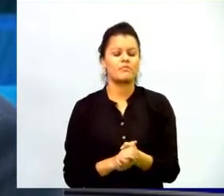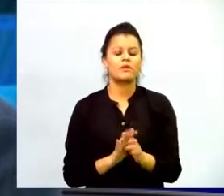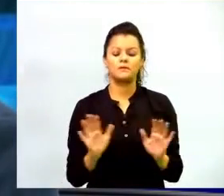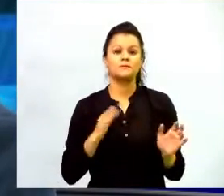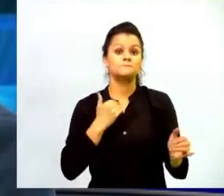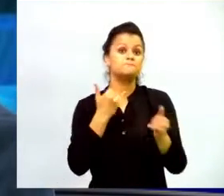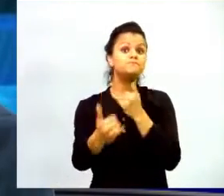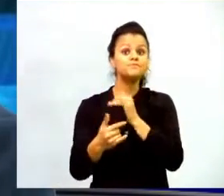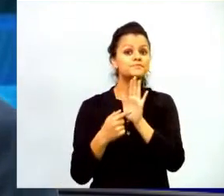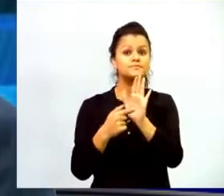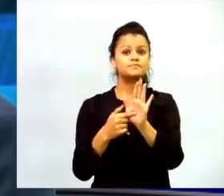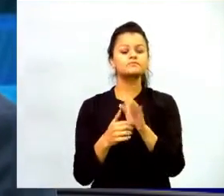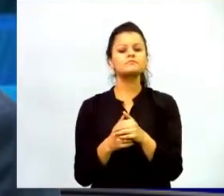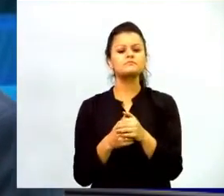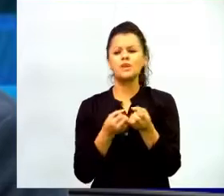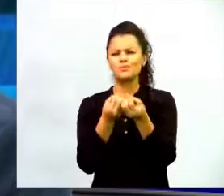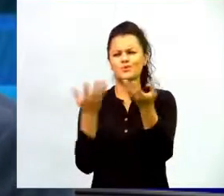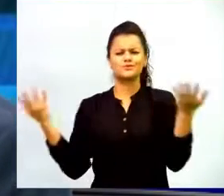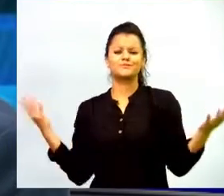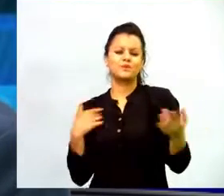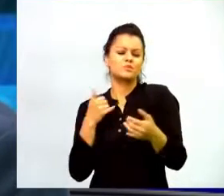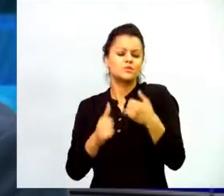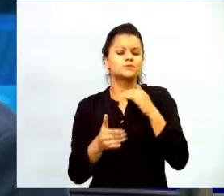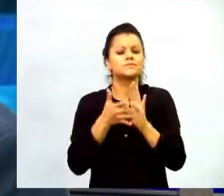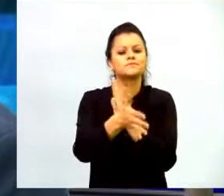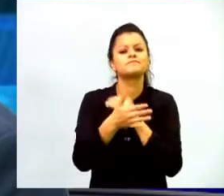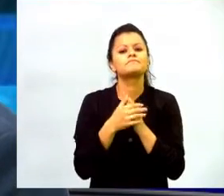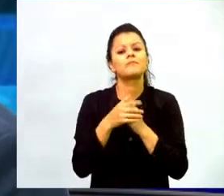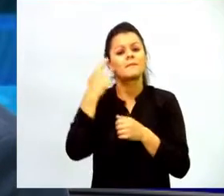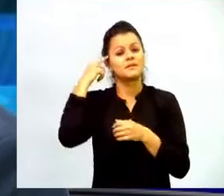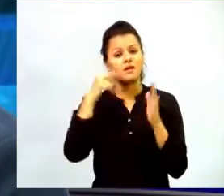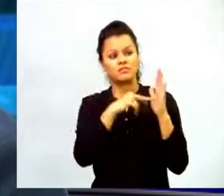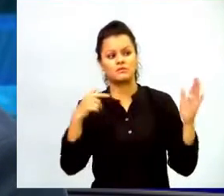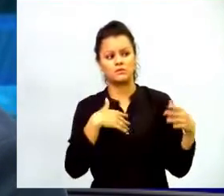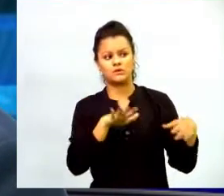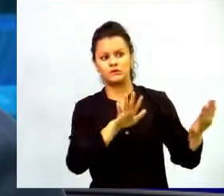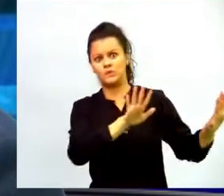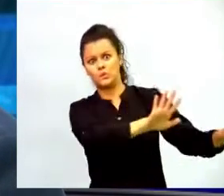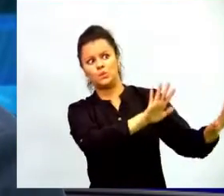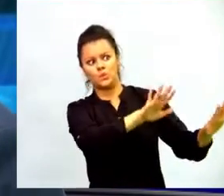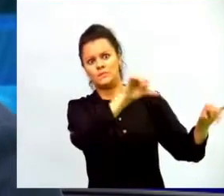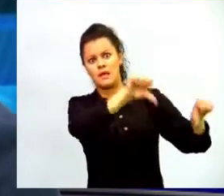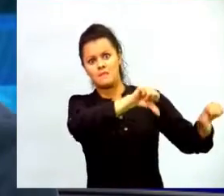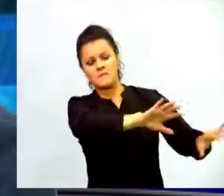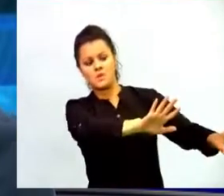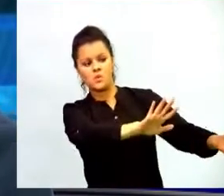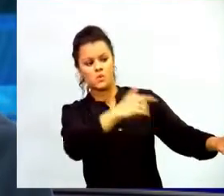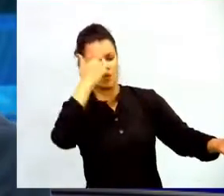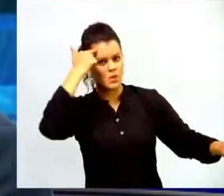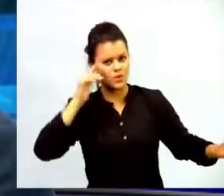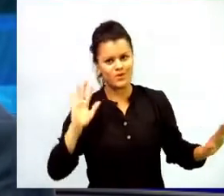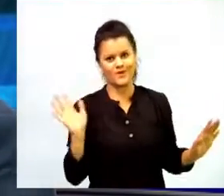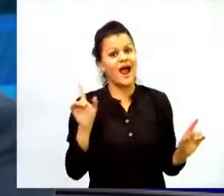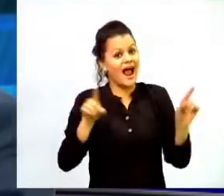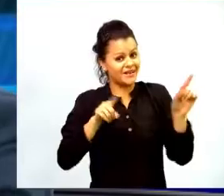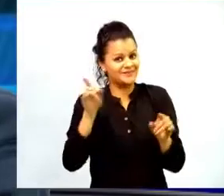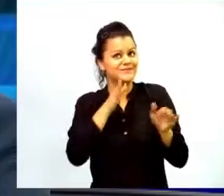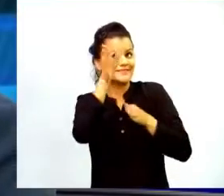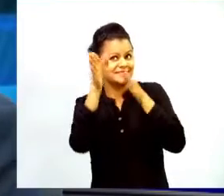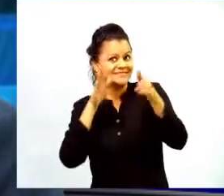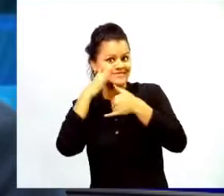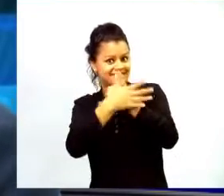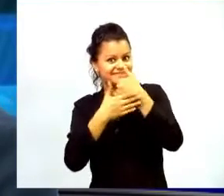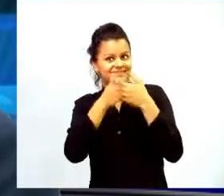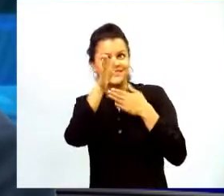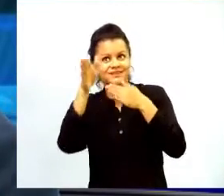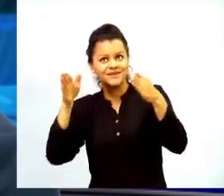muchos que es desmitificar la tecnología yo creo que en muchas regiones a las que llegamos todavía la tecnología es como si fuese la cosa